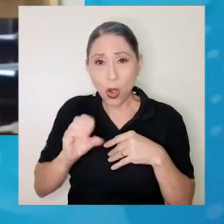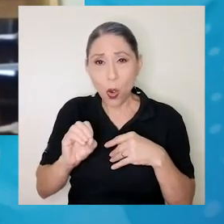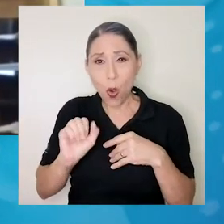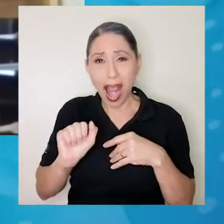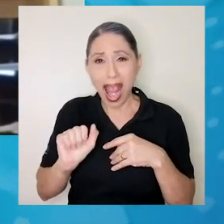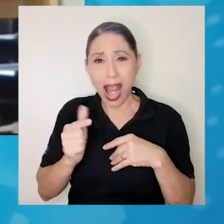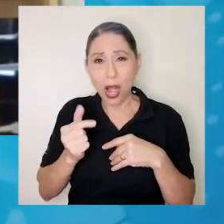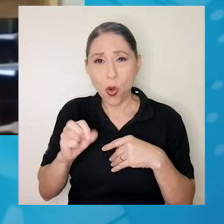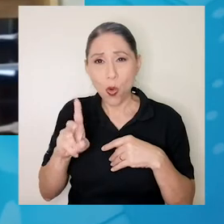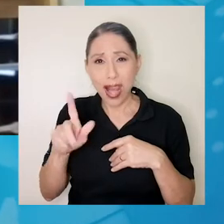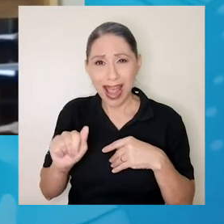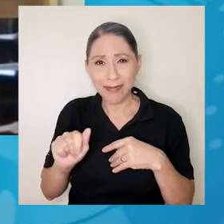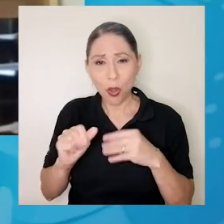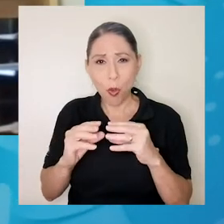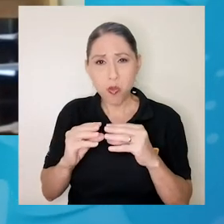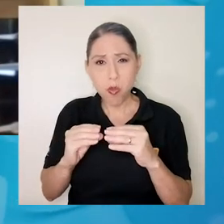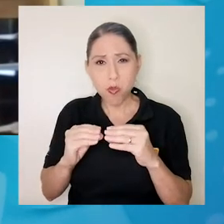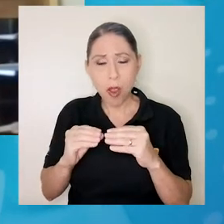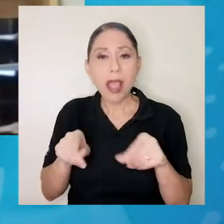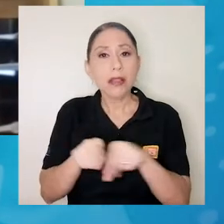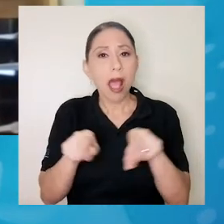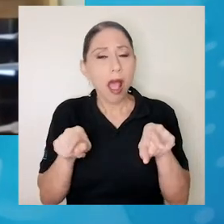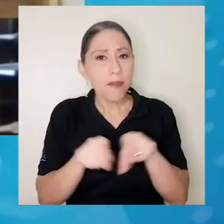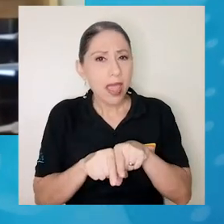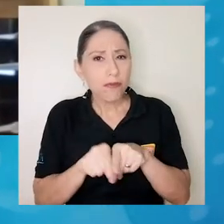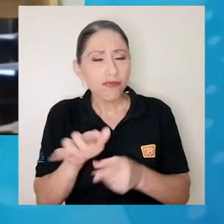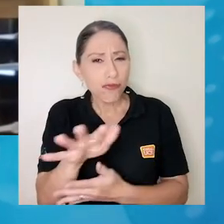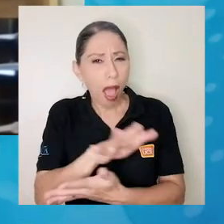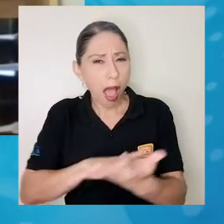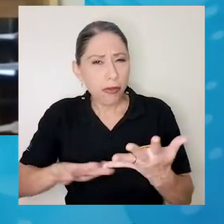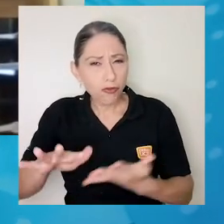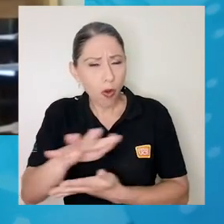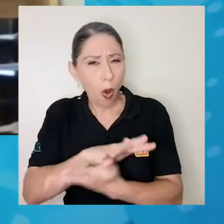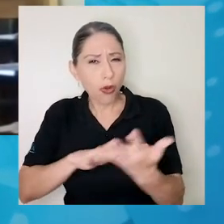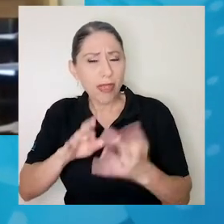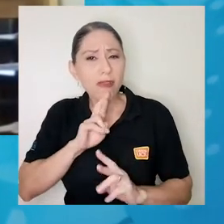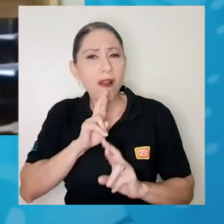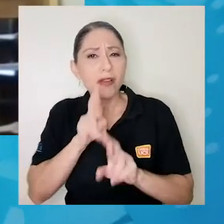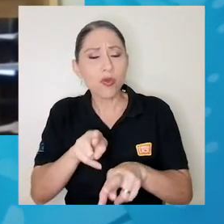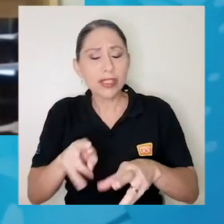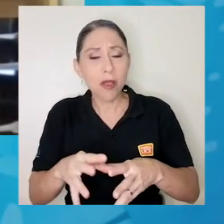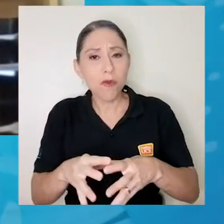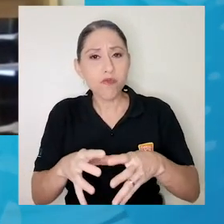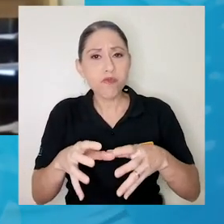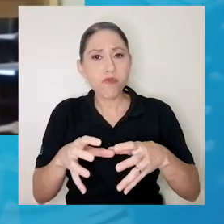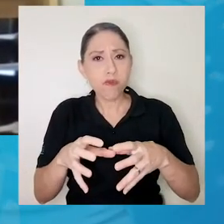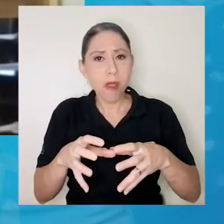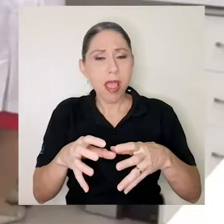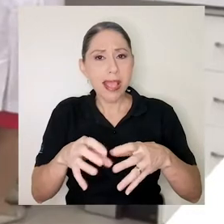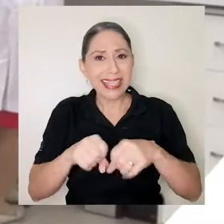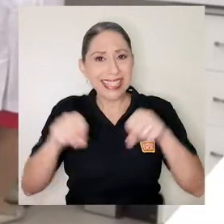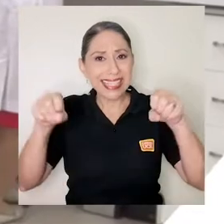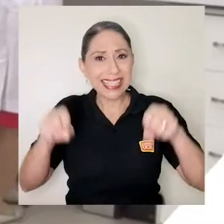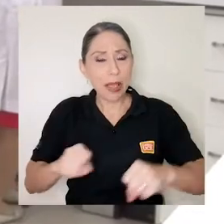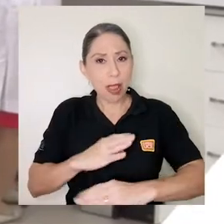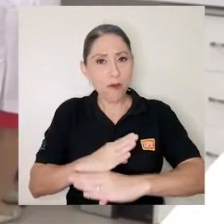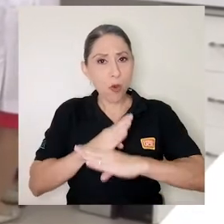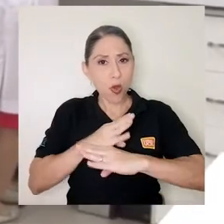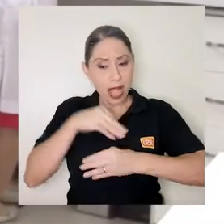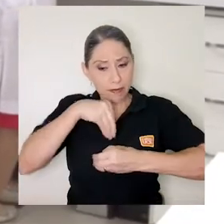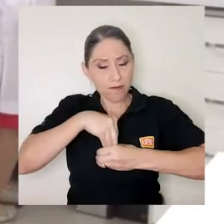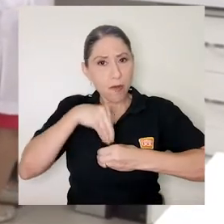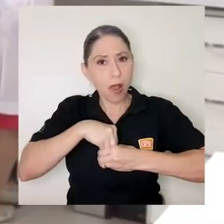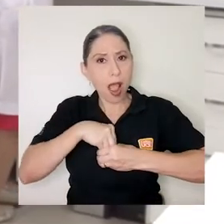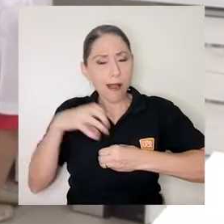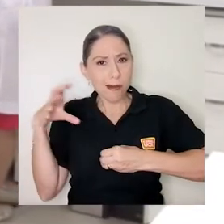coagulación, es decir, que se forman muchos coágulos. Y el otro es que se da como un desorden de la respuesta inflamatoria. Es decir, el sistema